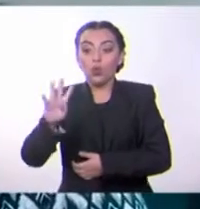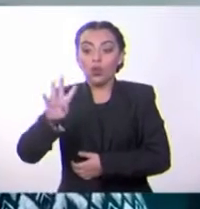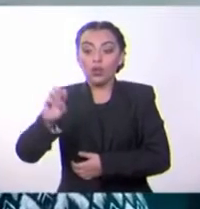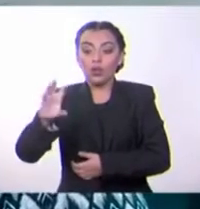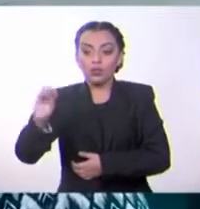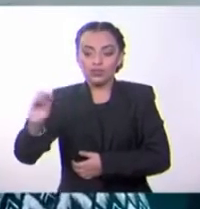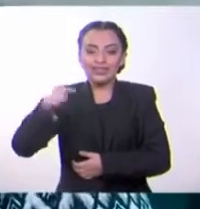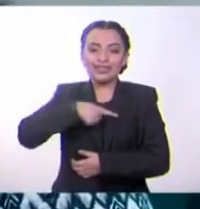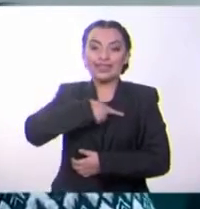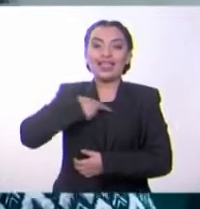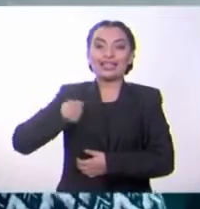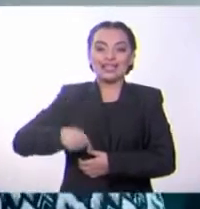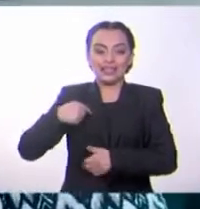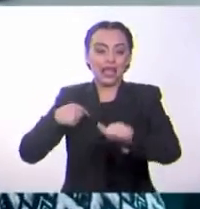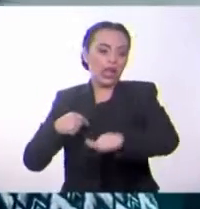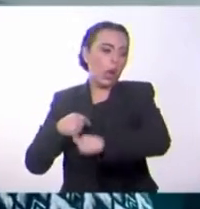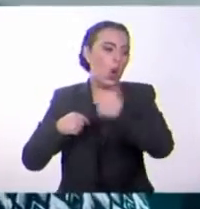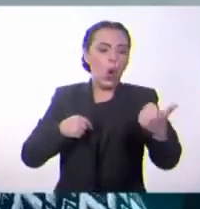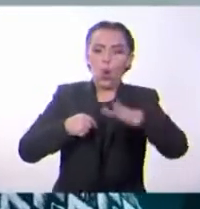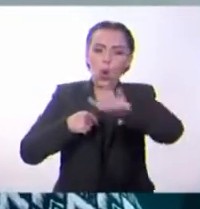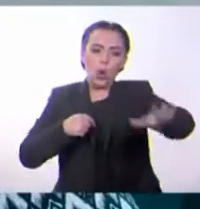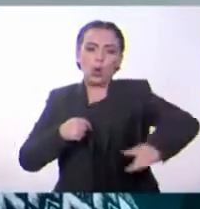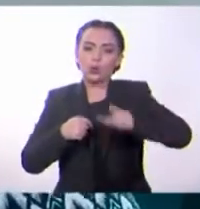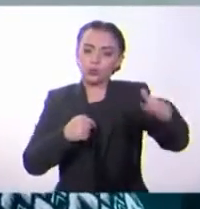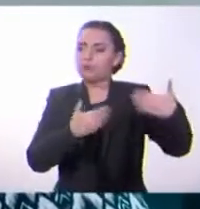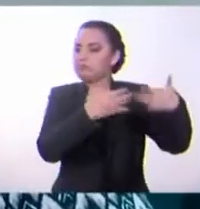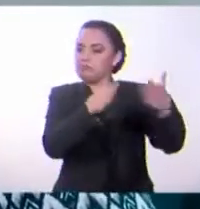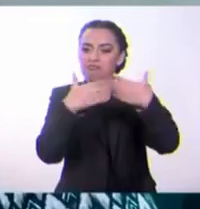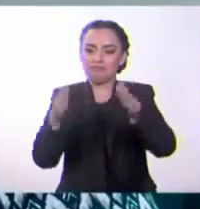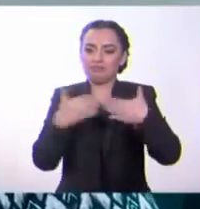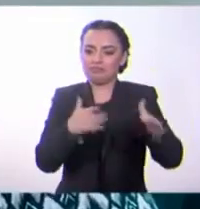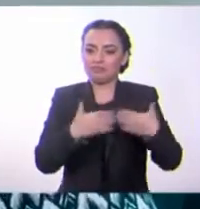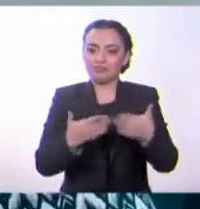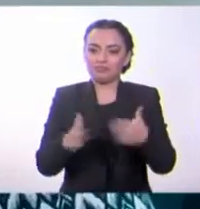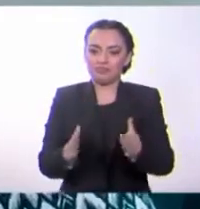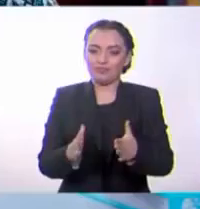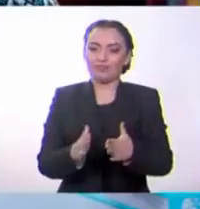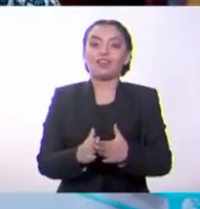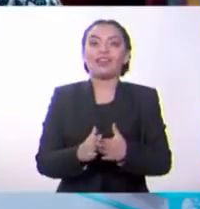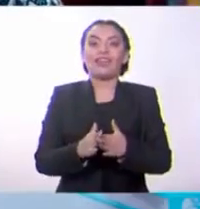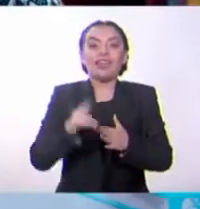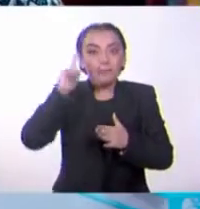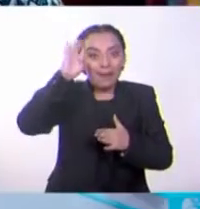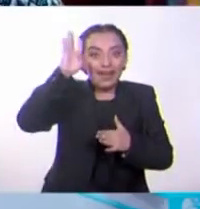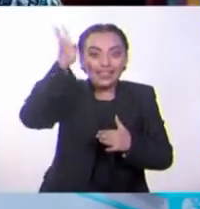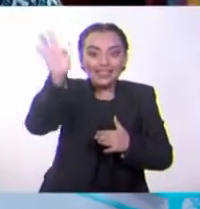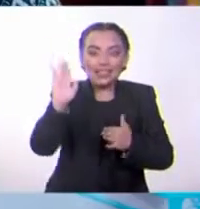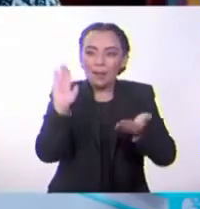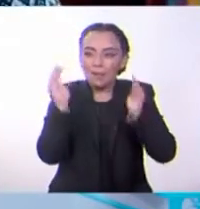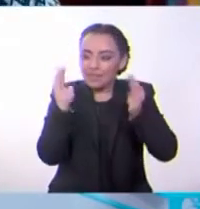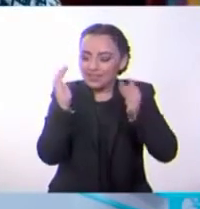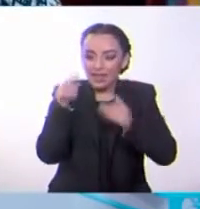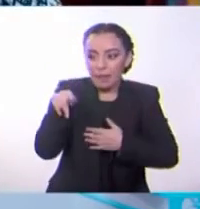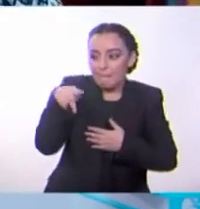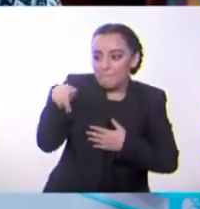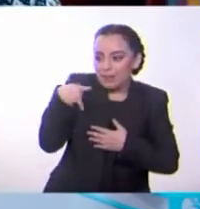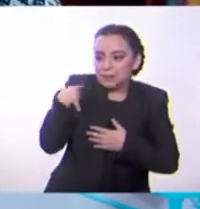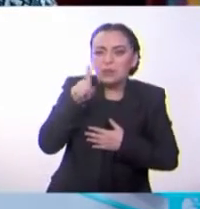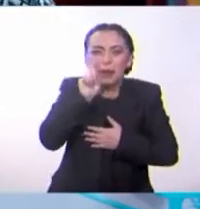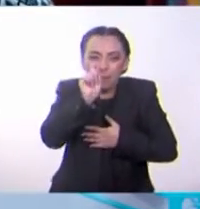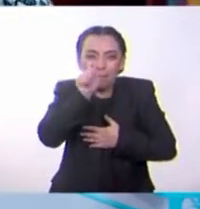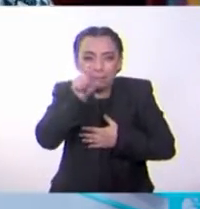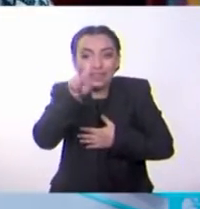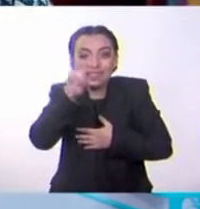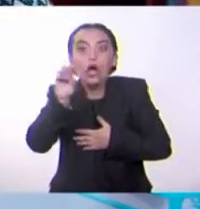trópicos del mundo. Es como que si tuvieras 1.200 primos, imagínate. Pues, ahora posiblemente